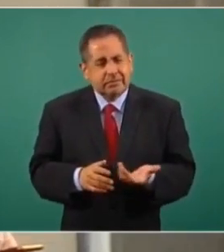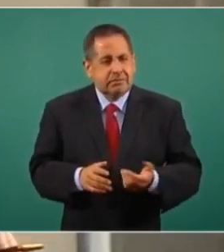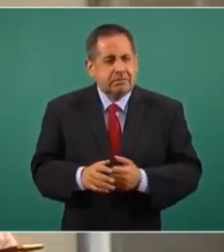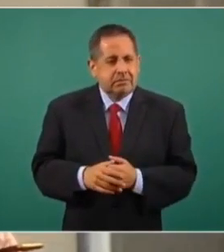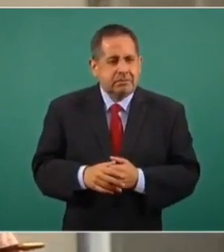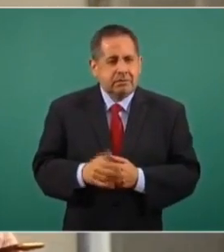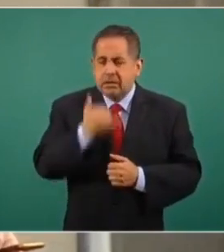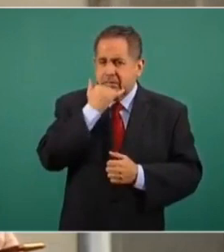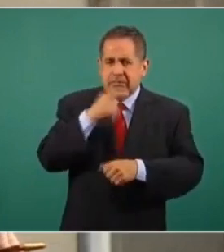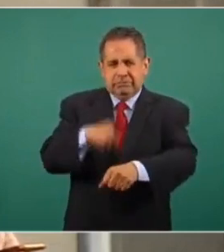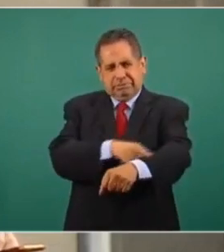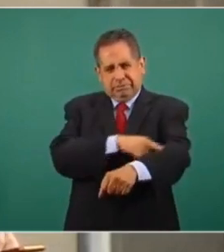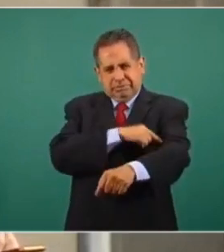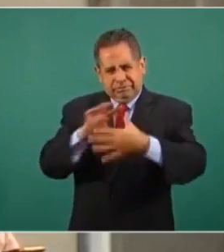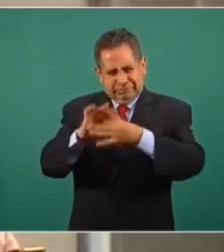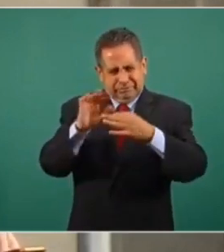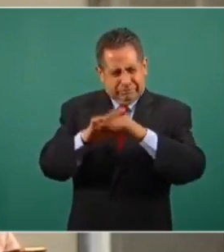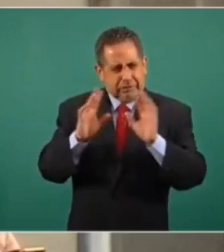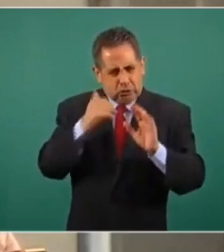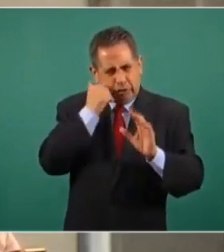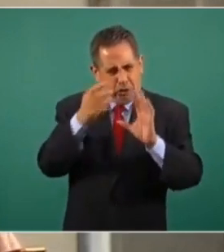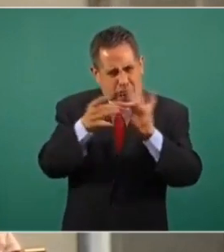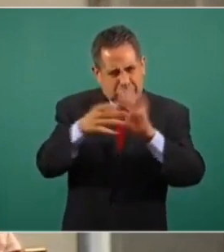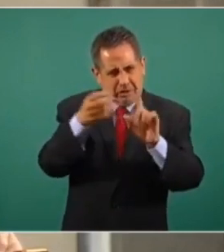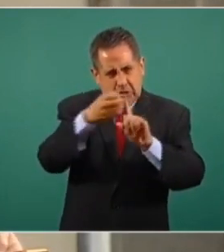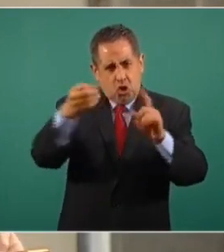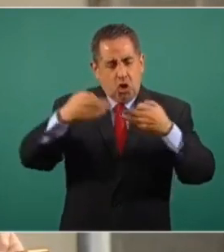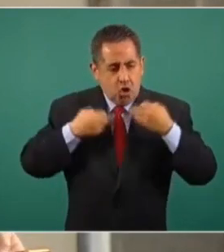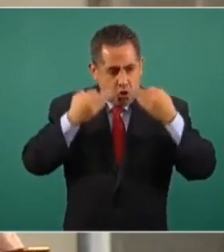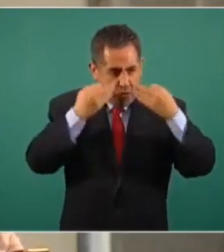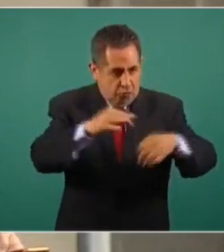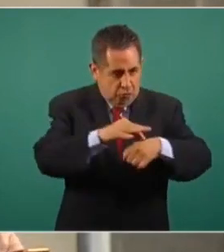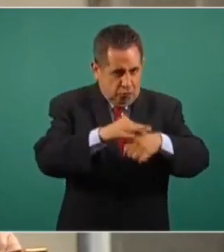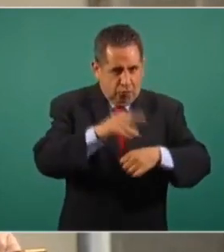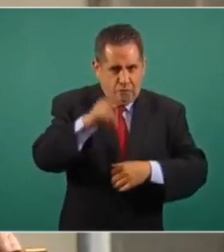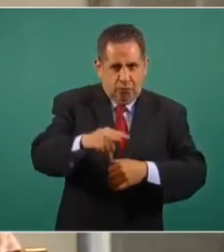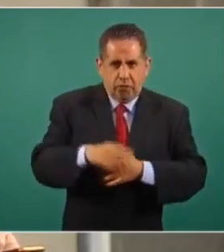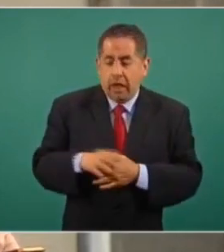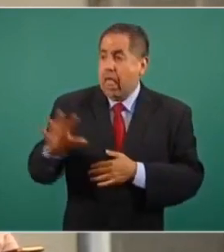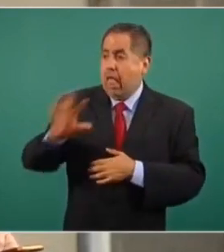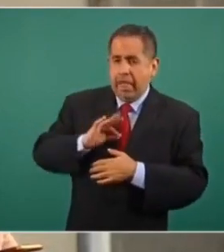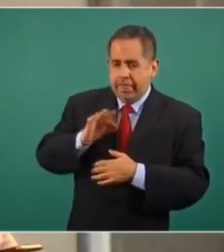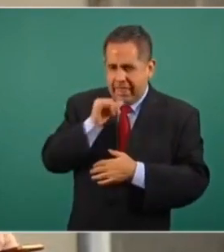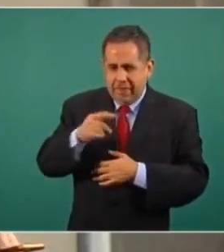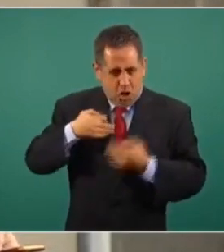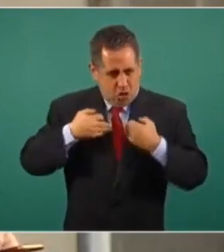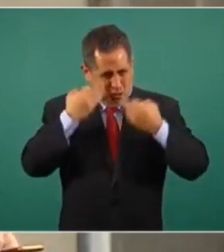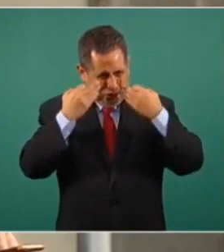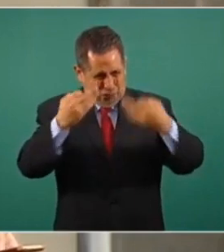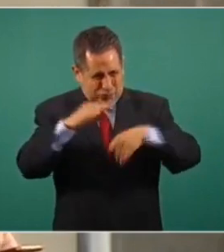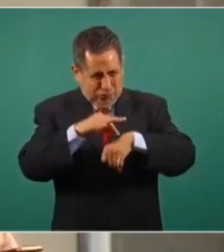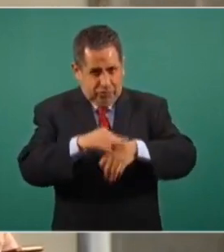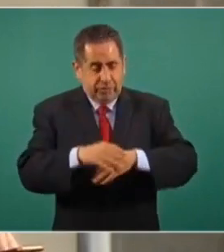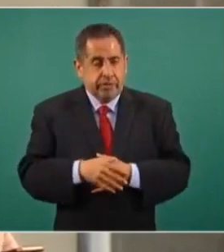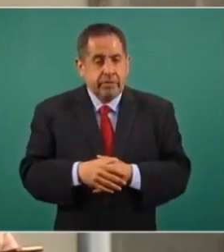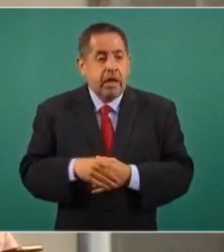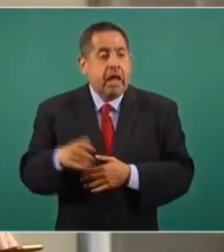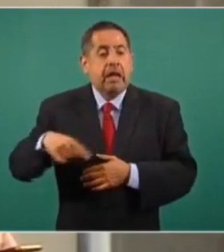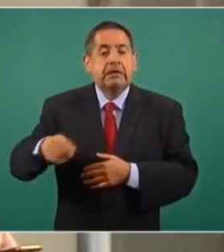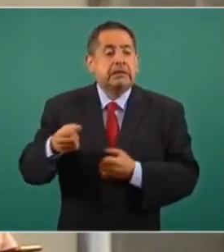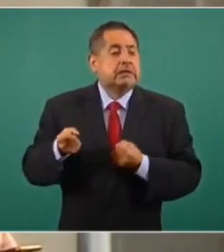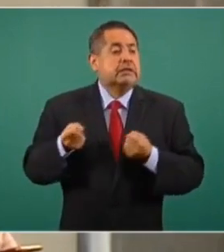Perdón que me extienda porque sí quiero acomodarle en lo que nosotros vimos y de verdad que nadie nos platicó. Les llevan